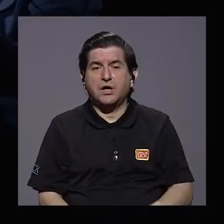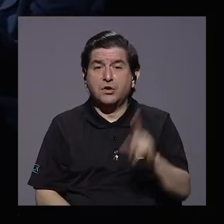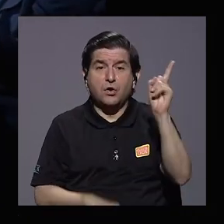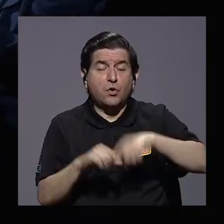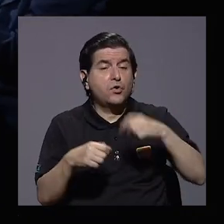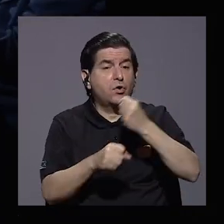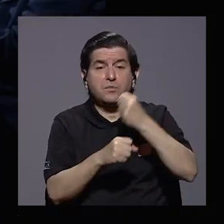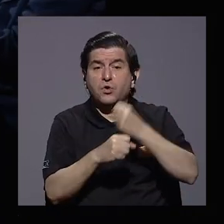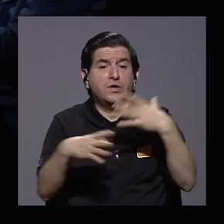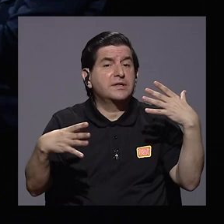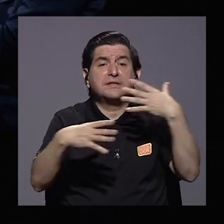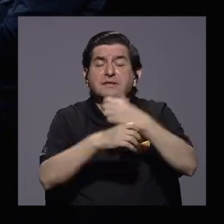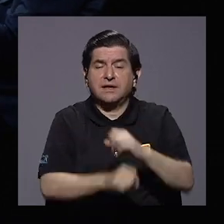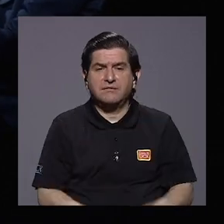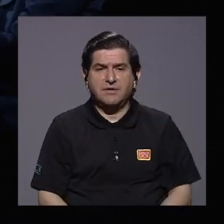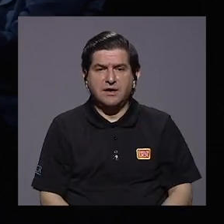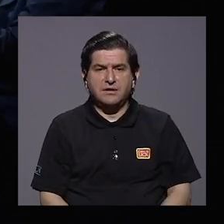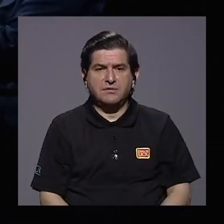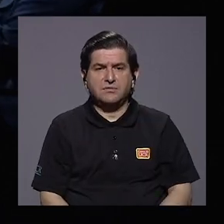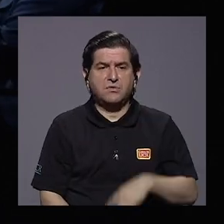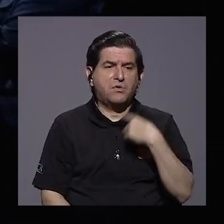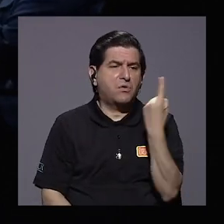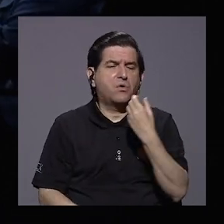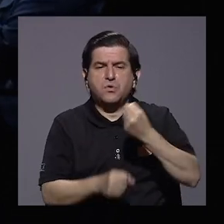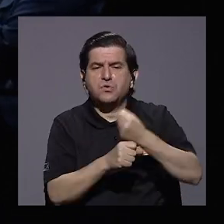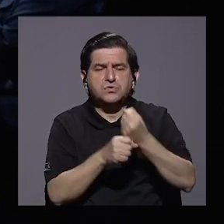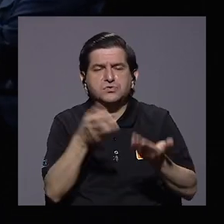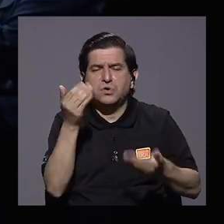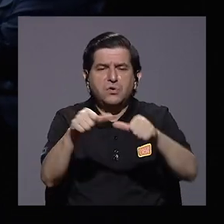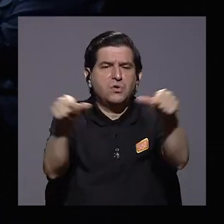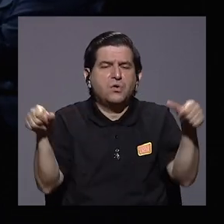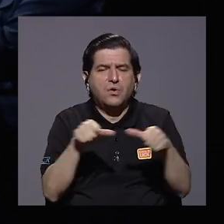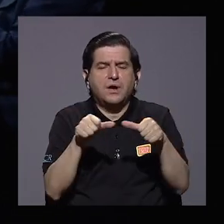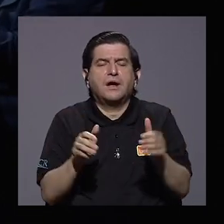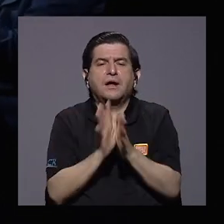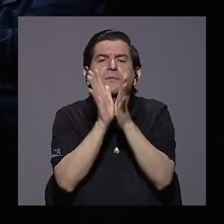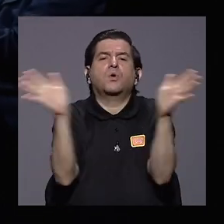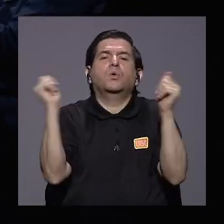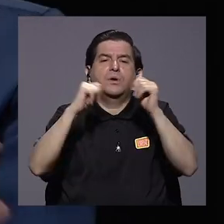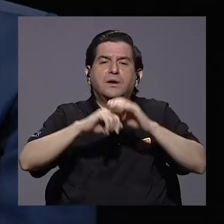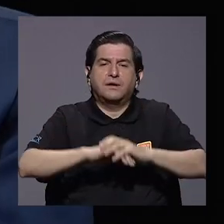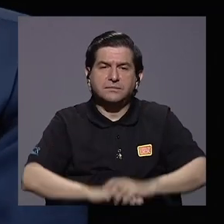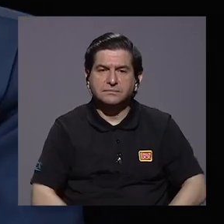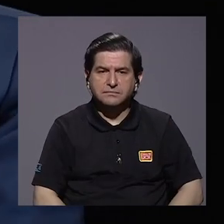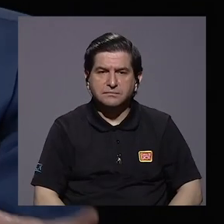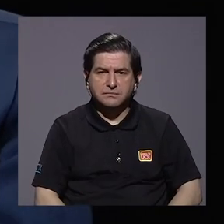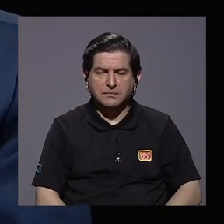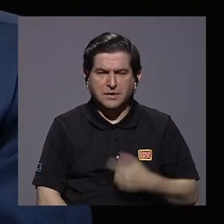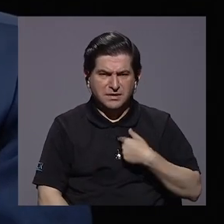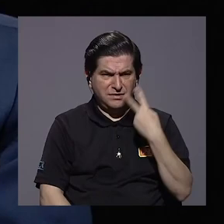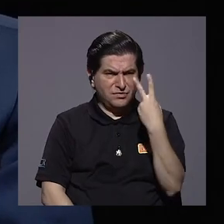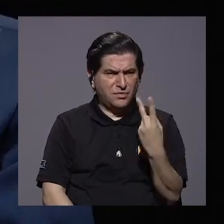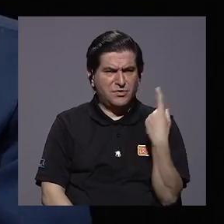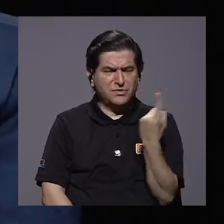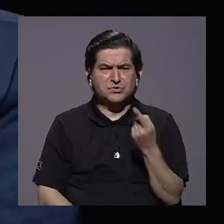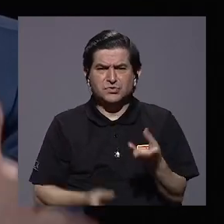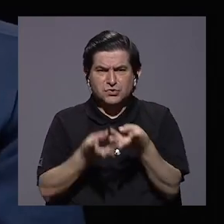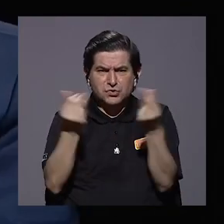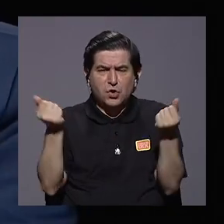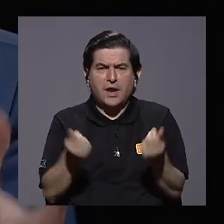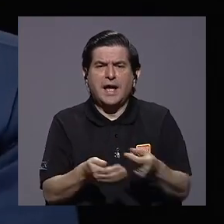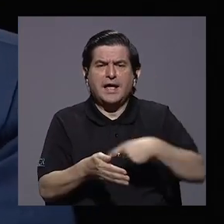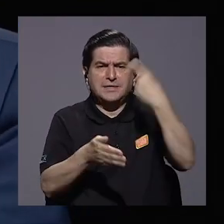generar empleo, donde ve que solo la generación de empleo puede ser en el sector privado, el público, cuando veo que la única solución que tienen es